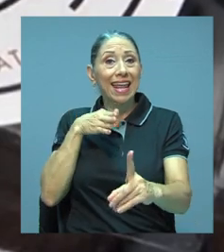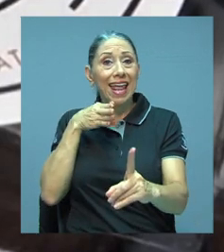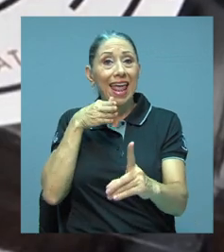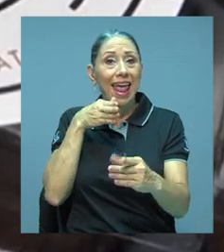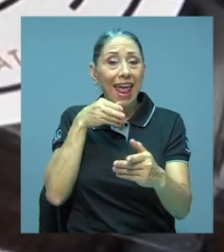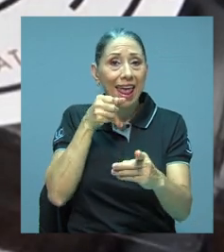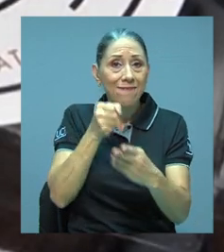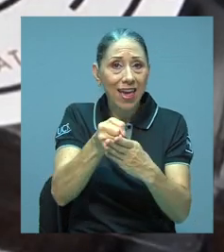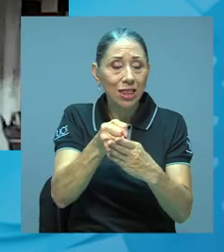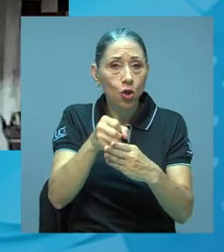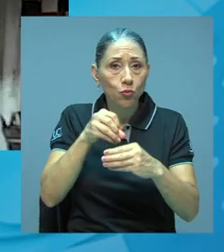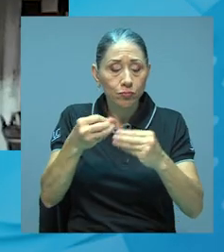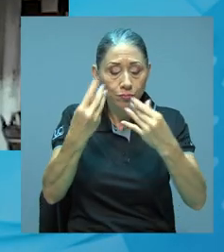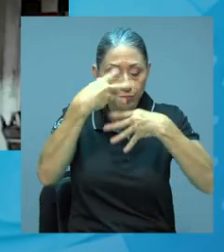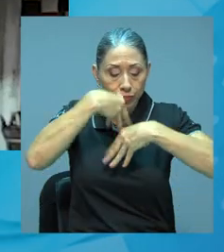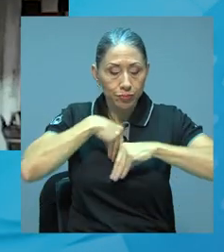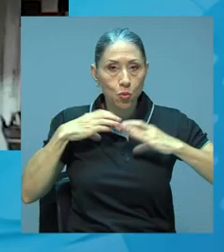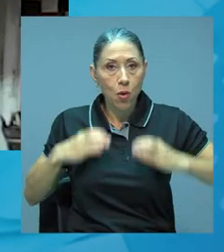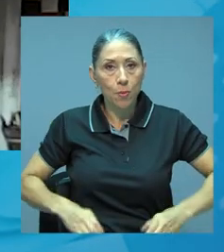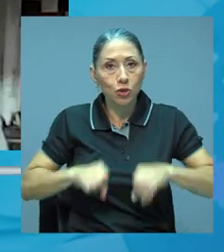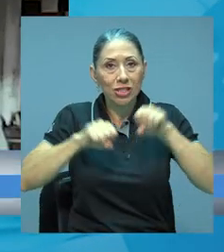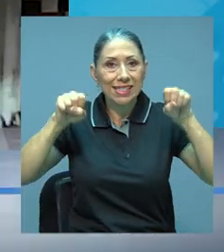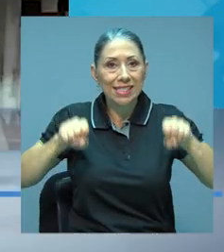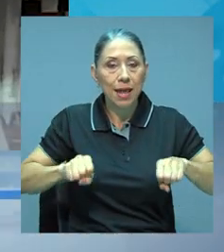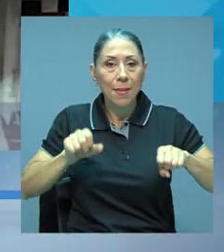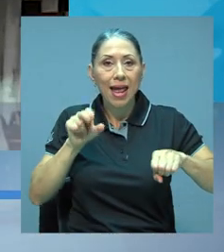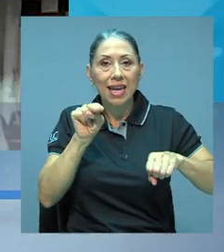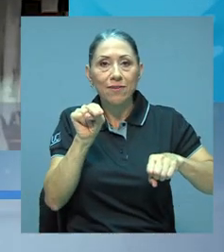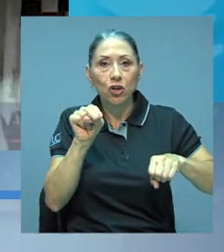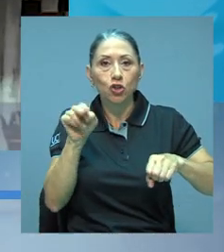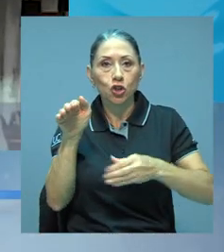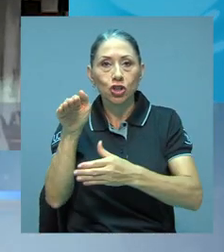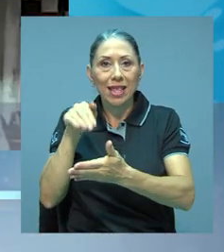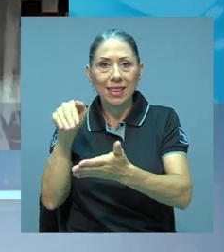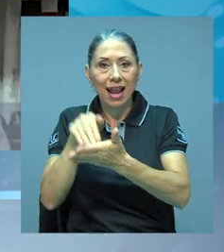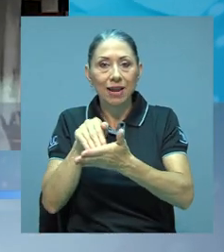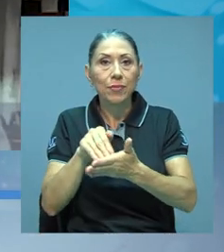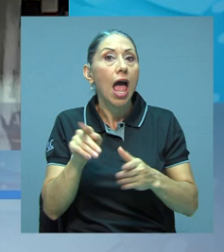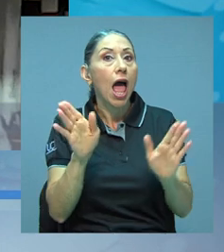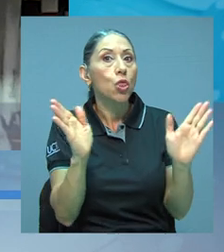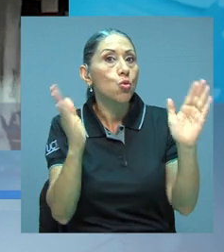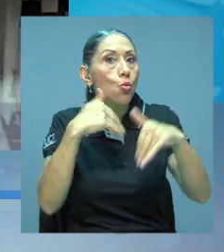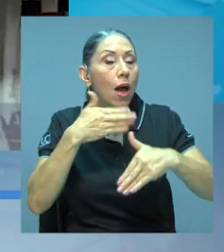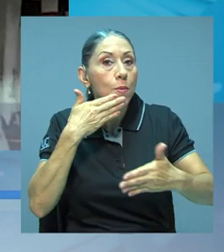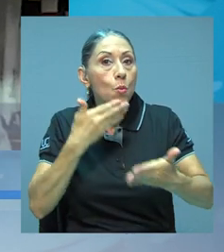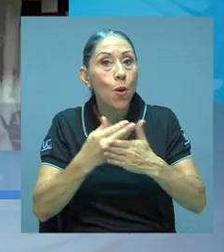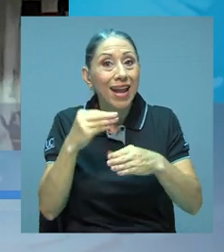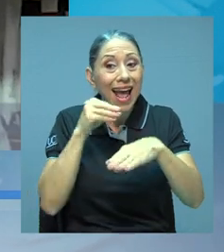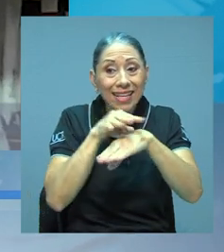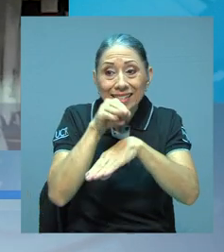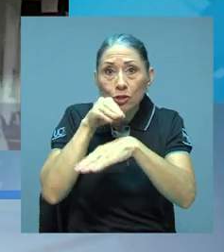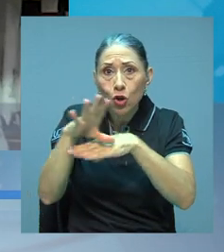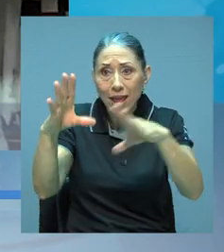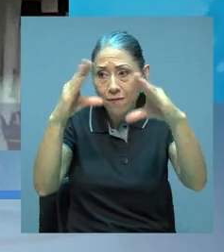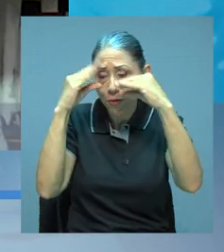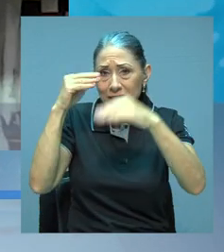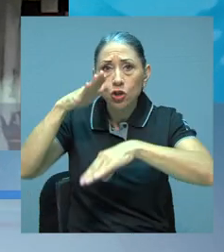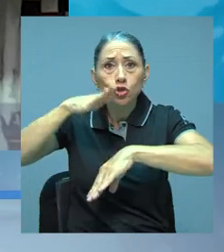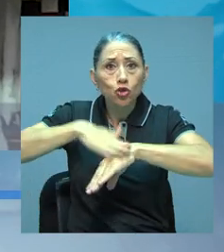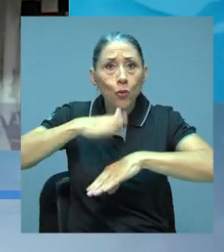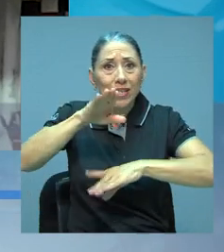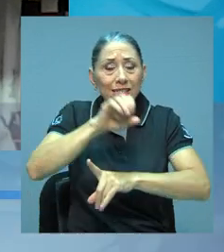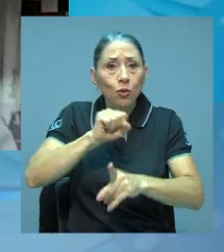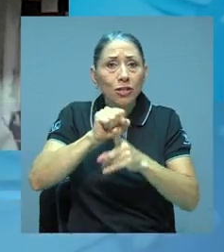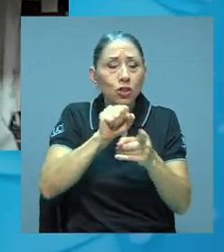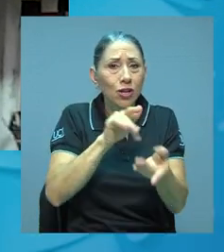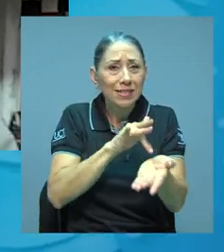nervioso central. Al no tener una buena asesoría en aspectos clínicos, farmacéuticos, farmacológicos, médicos, me